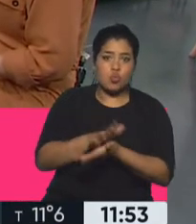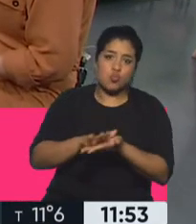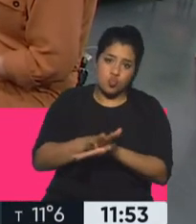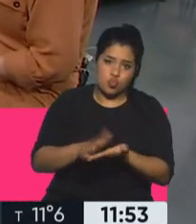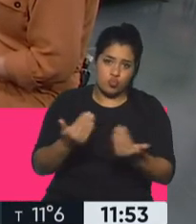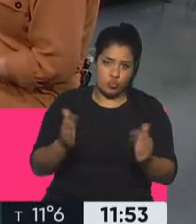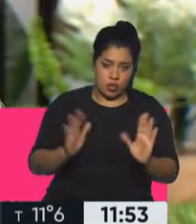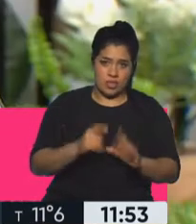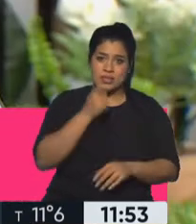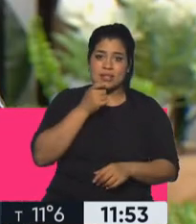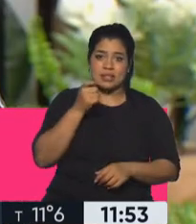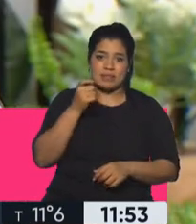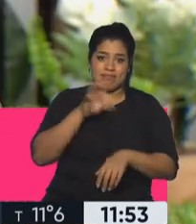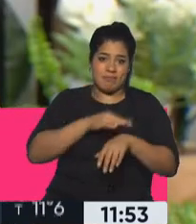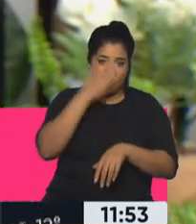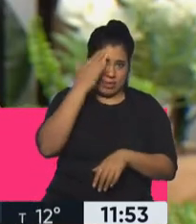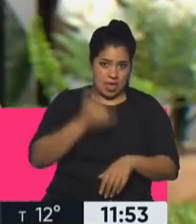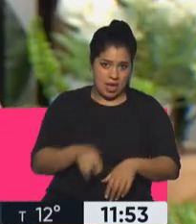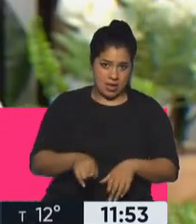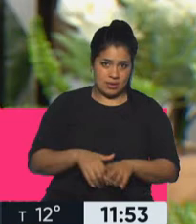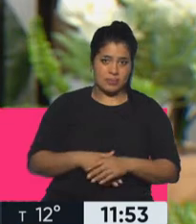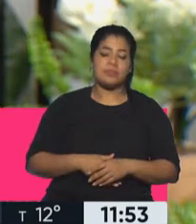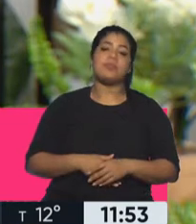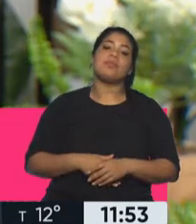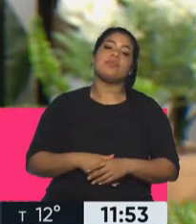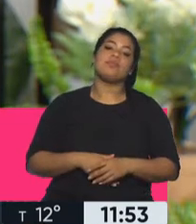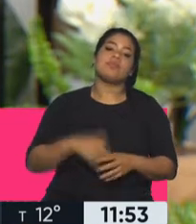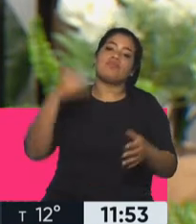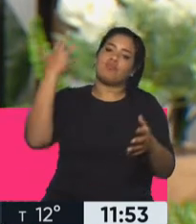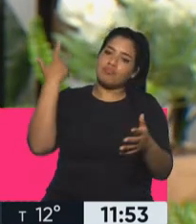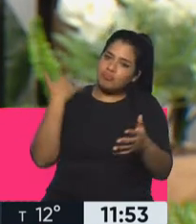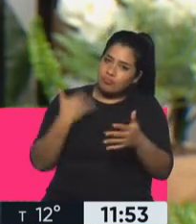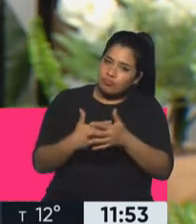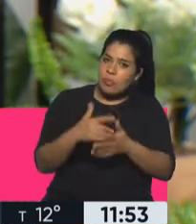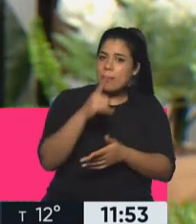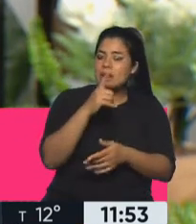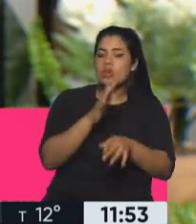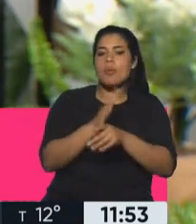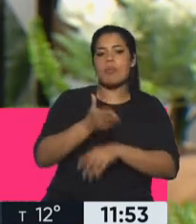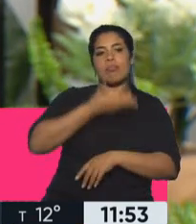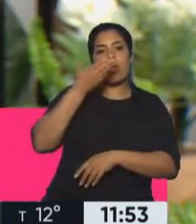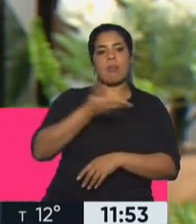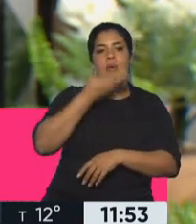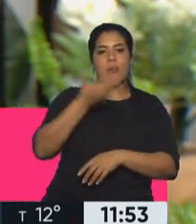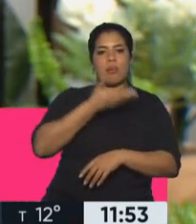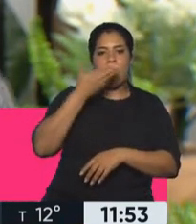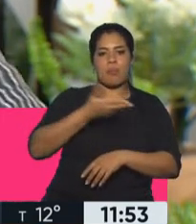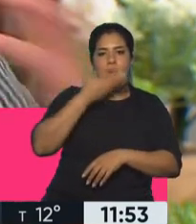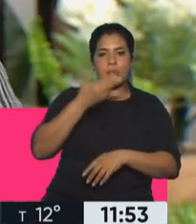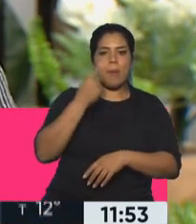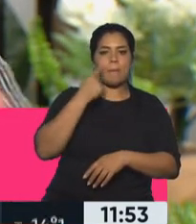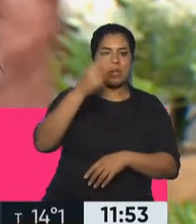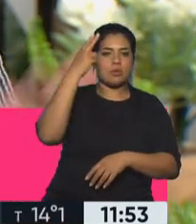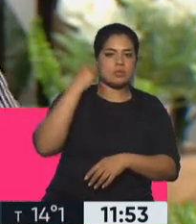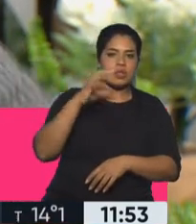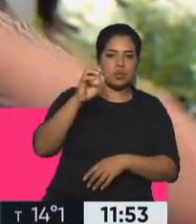nacido con chagas. Y nosotras, digamos, históricamente, parece que mucho discurso vinculado al chagas quedó en el año 1909 cuando